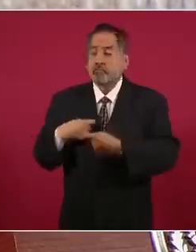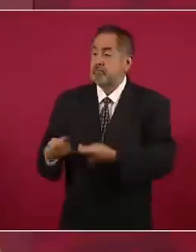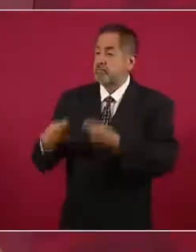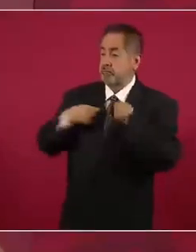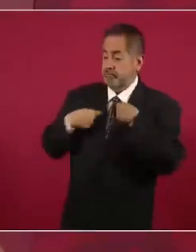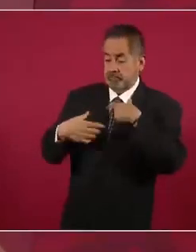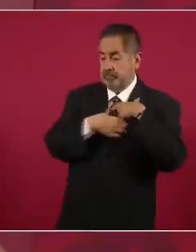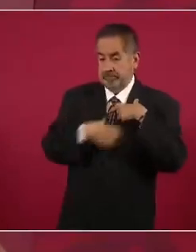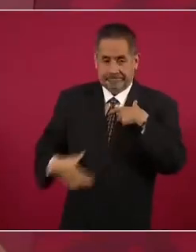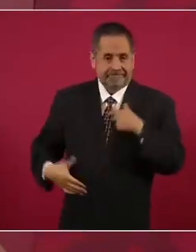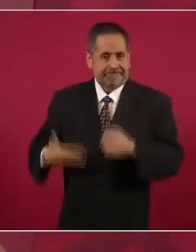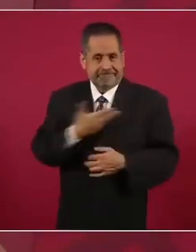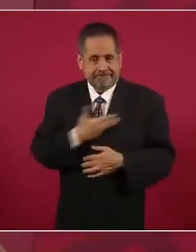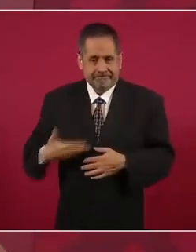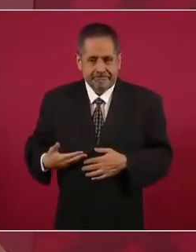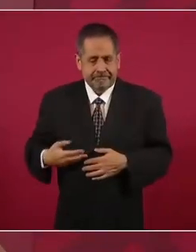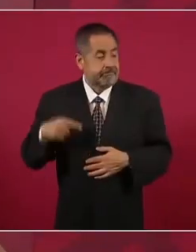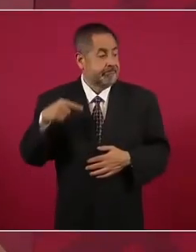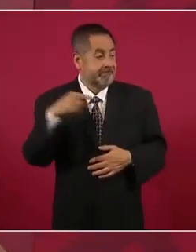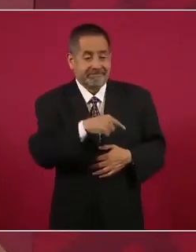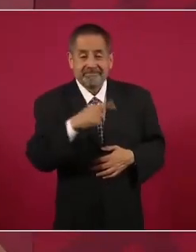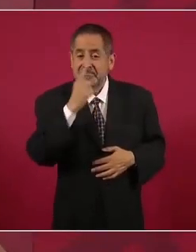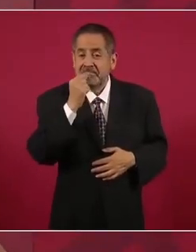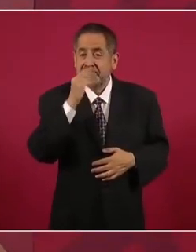podrida,